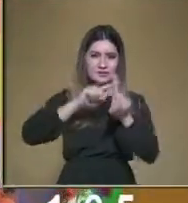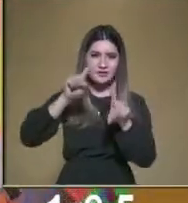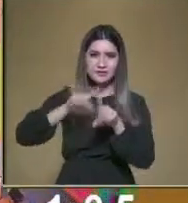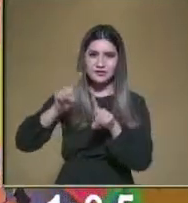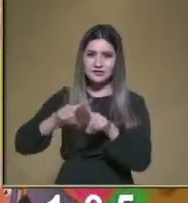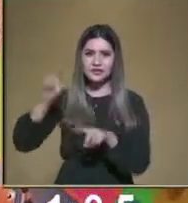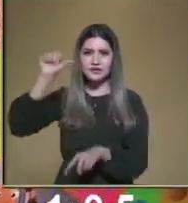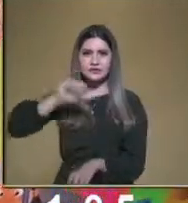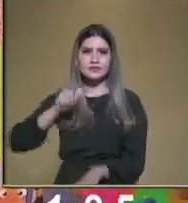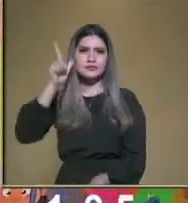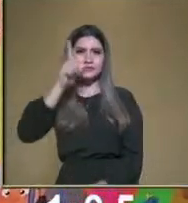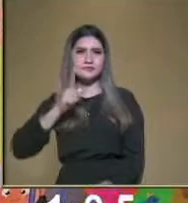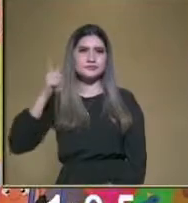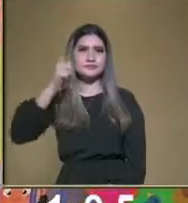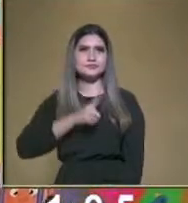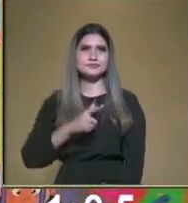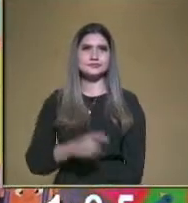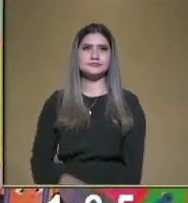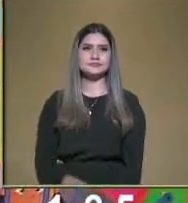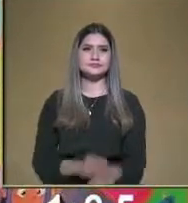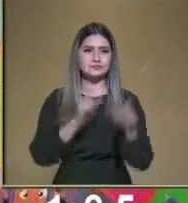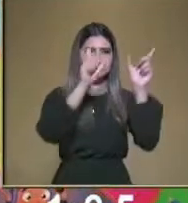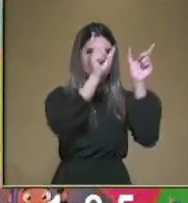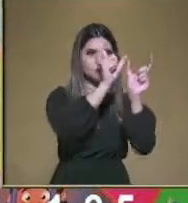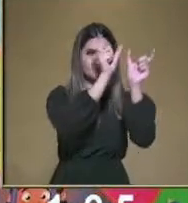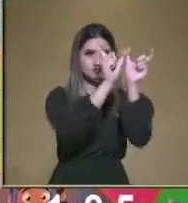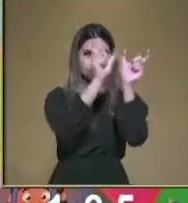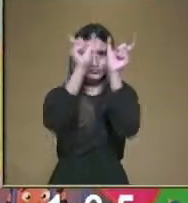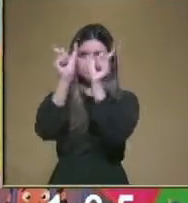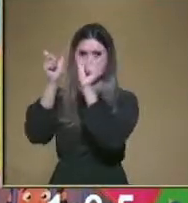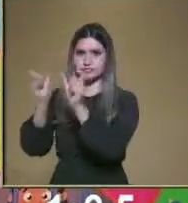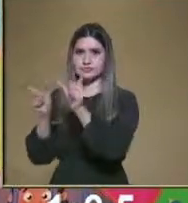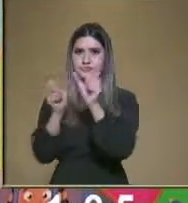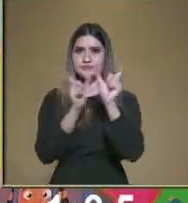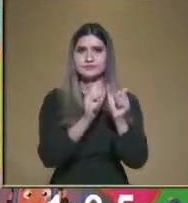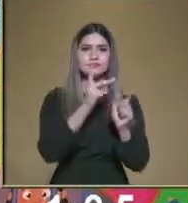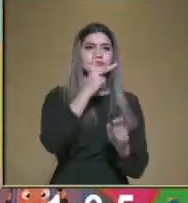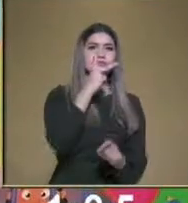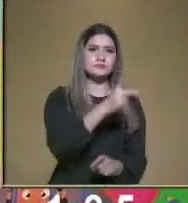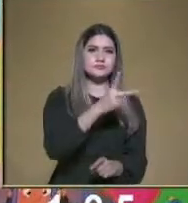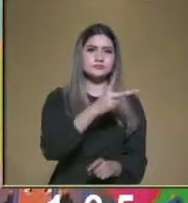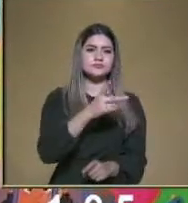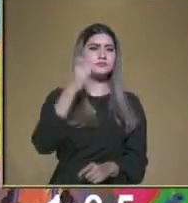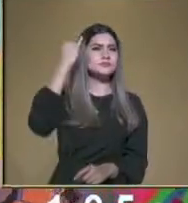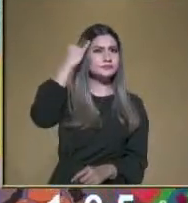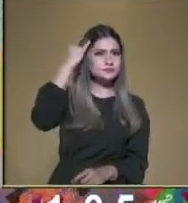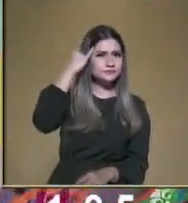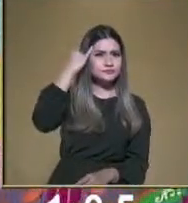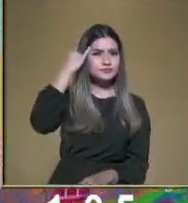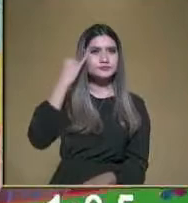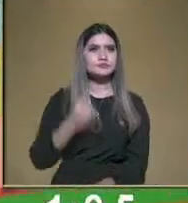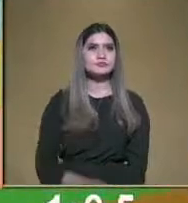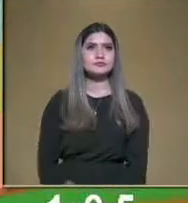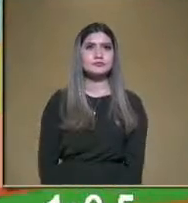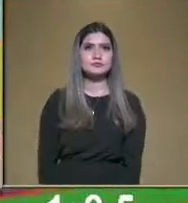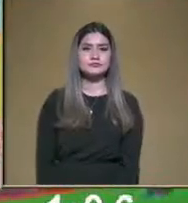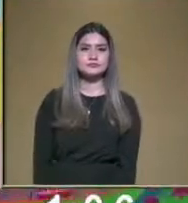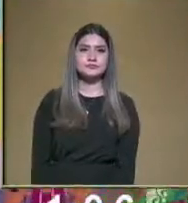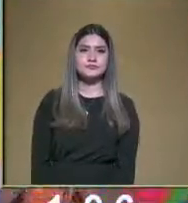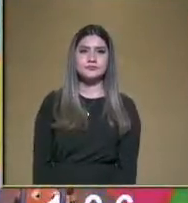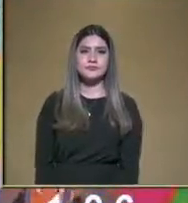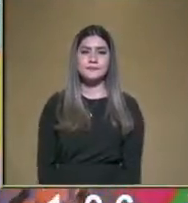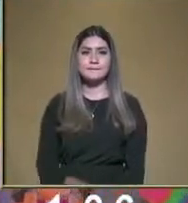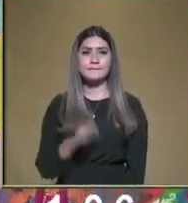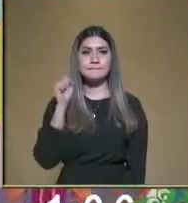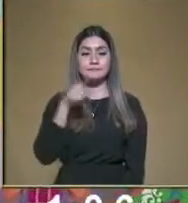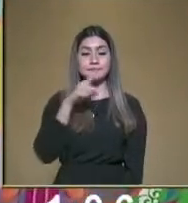nuestro país. Bueno, en cada tablero viene, como se dice, alguna palabra en alguna lengua indígena. Así es, maestra. Y